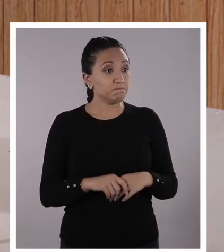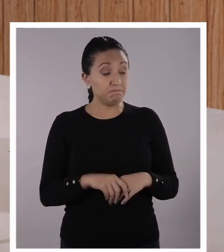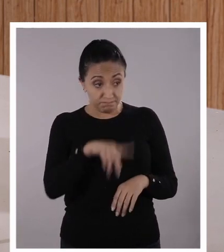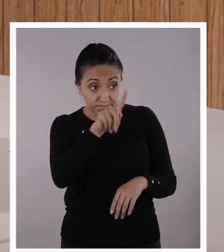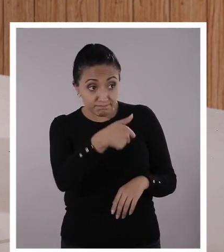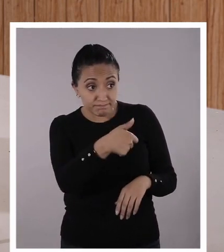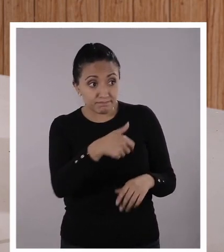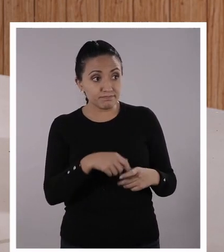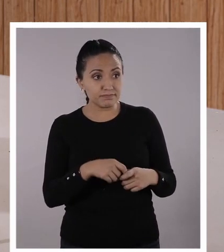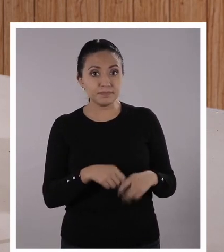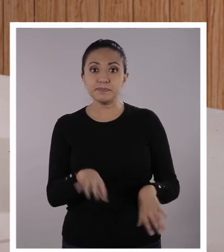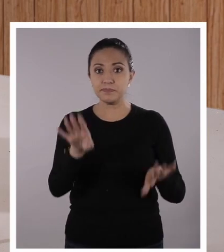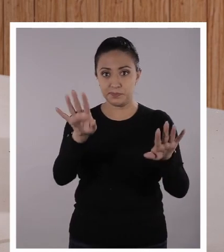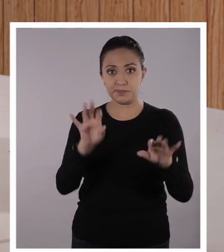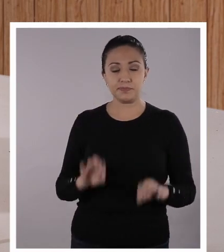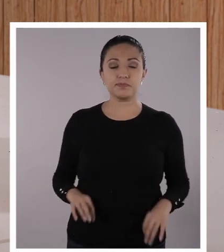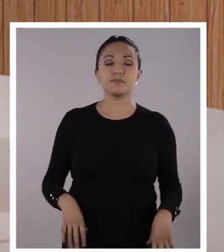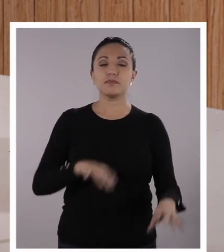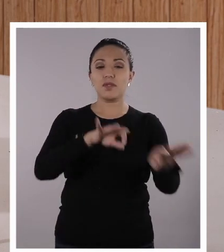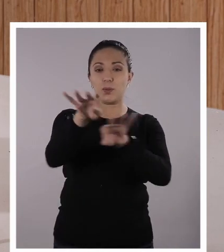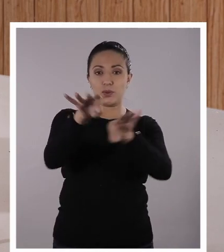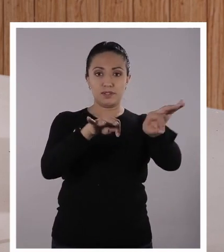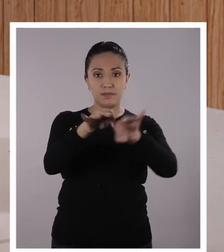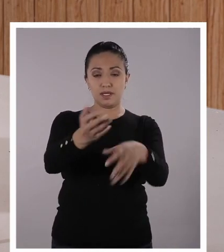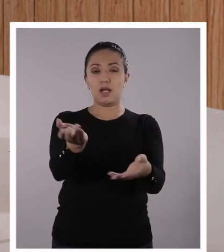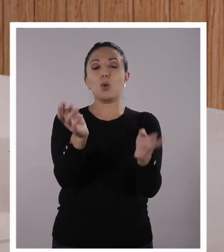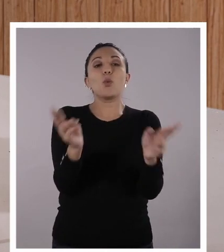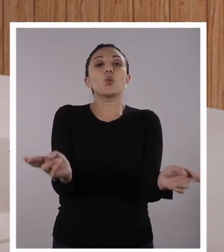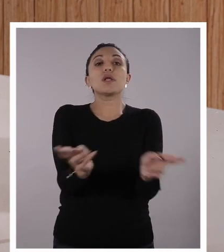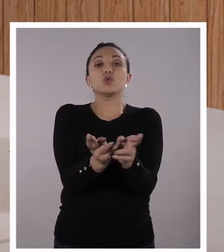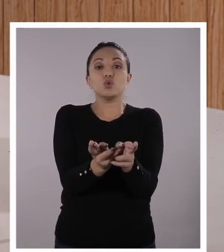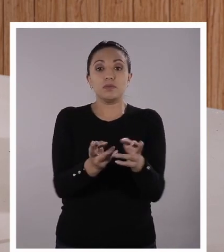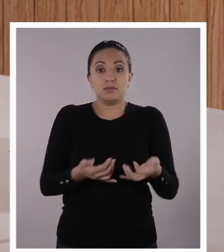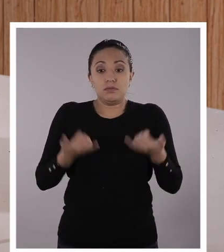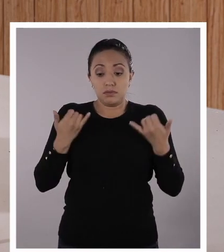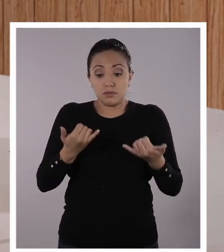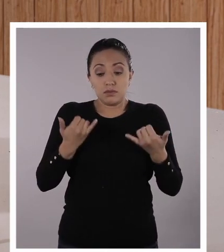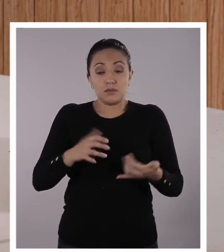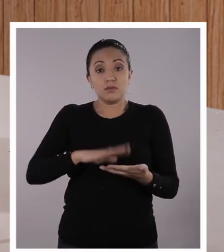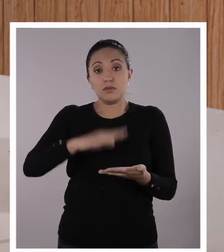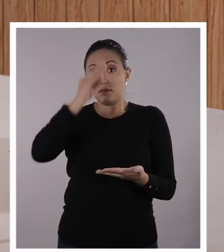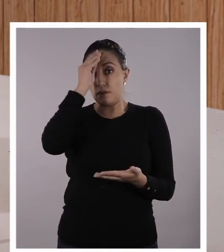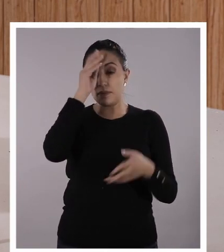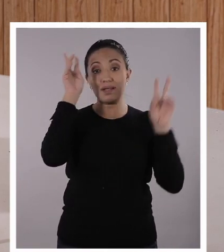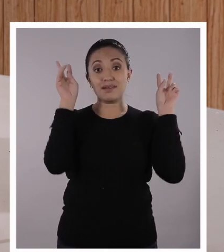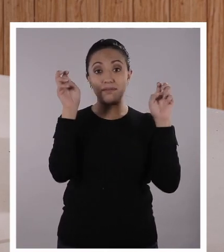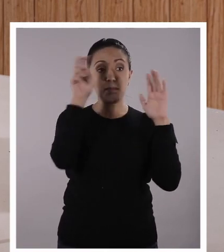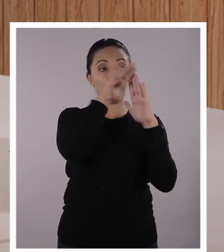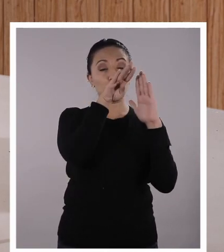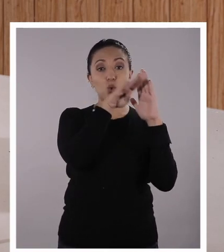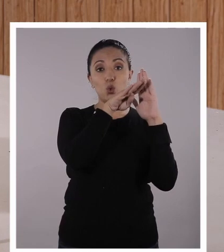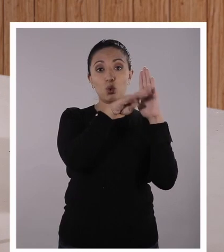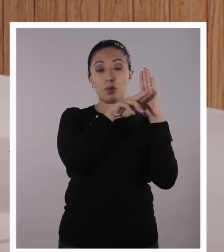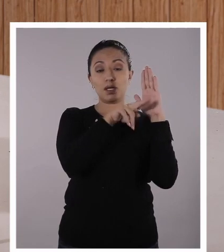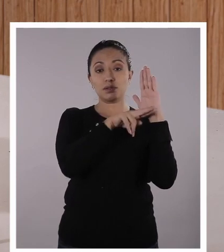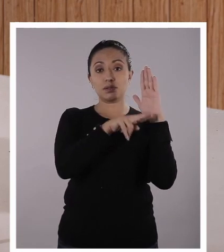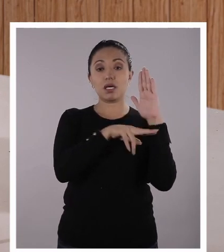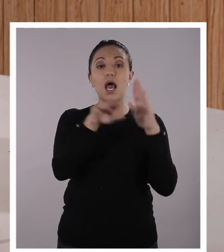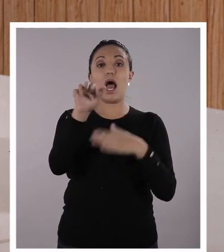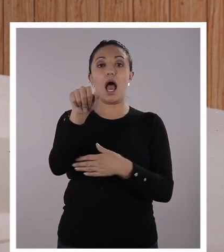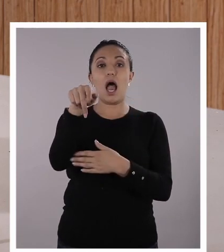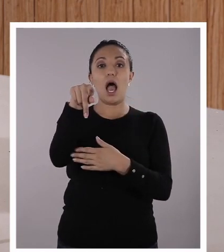hacerlo? ¿Le parece? Claro que sí, Santi, con mucho gusto. Chicos y chicas, recuerden que hoy hemos aprendido sobre las normas APA. Todo este